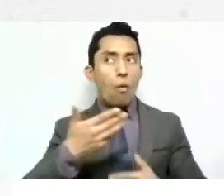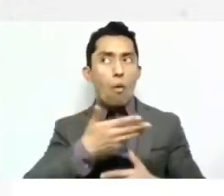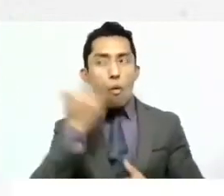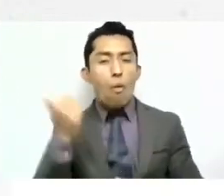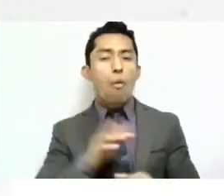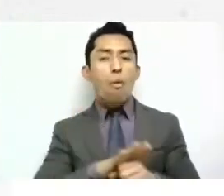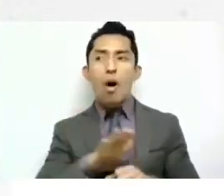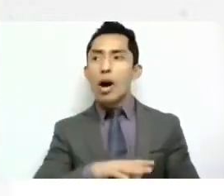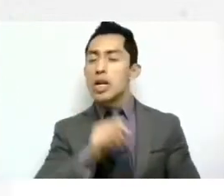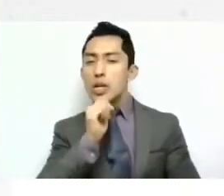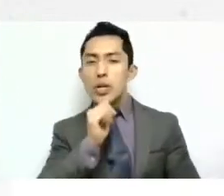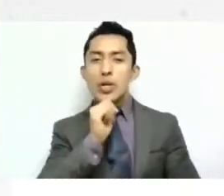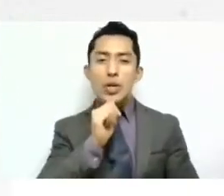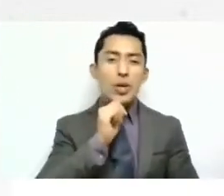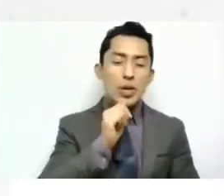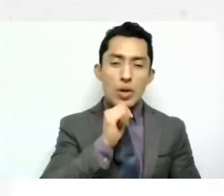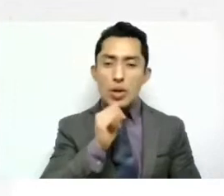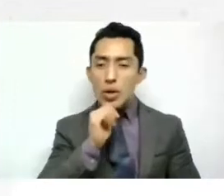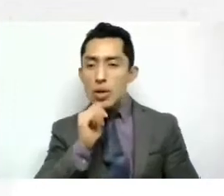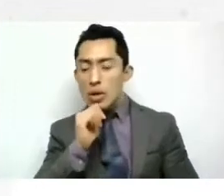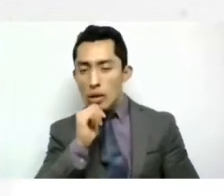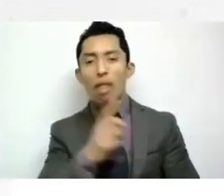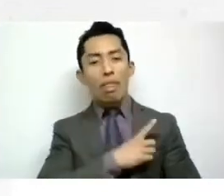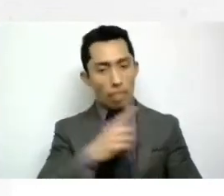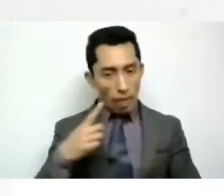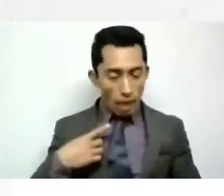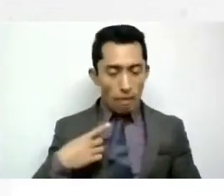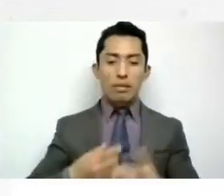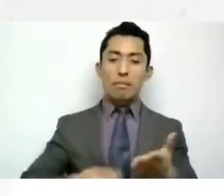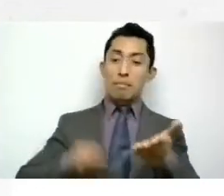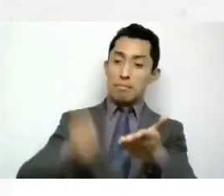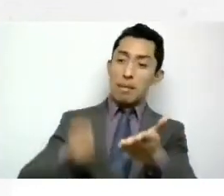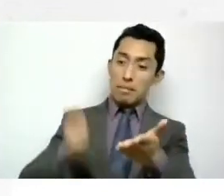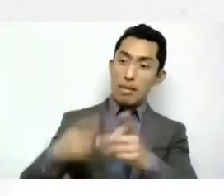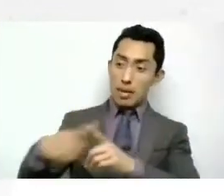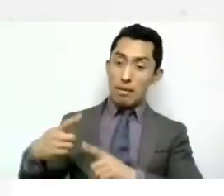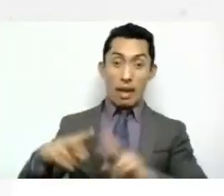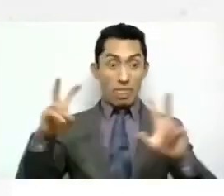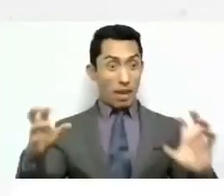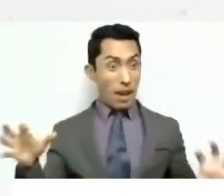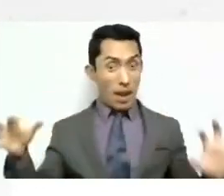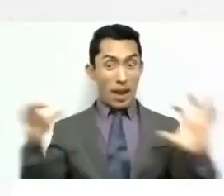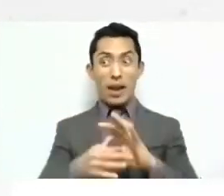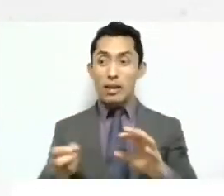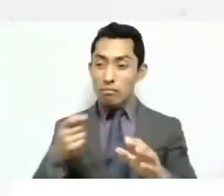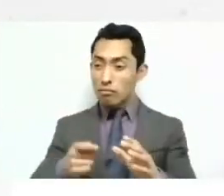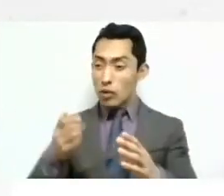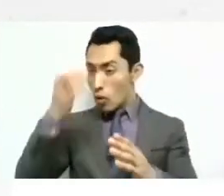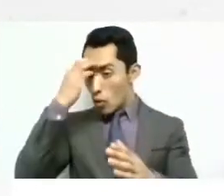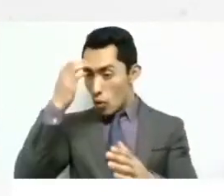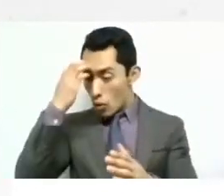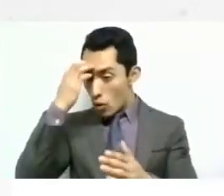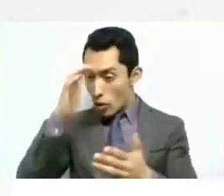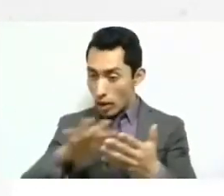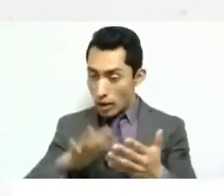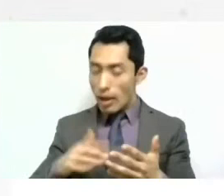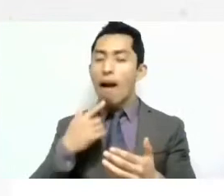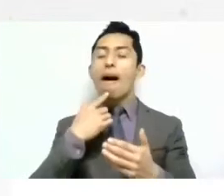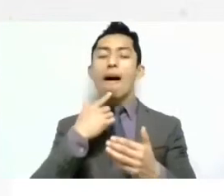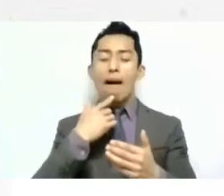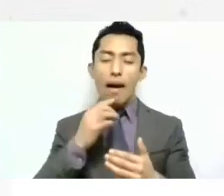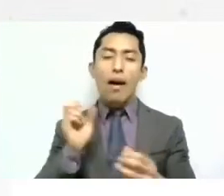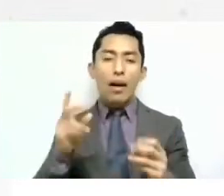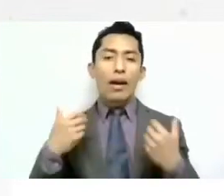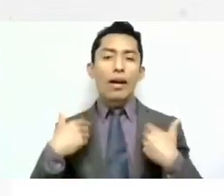conoce las sentencias de la corte sobre estos temas o si no conoce la integración de este derecho a la seguridad